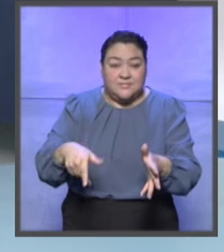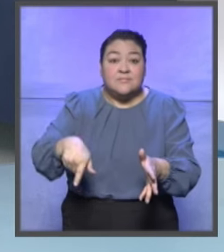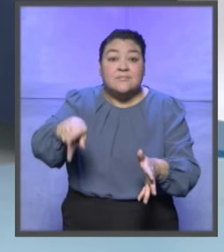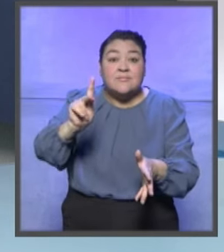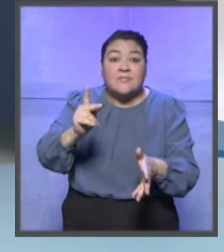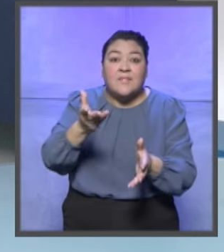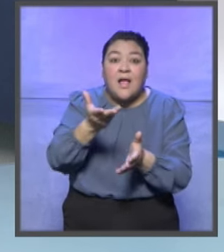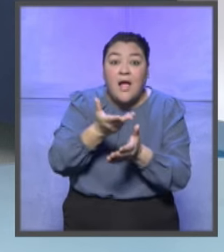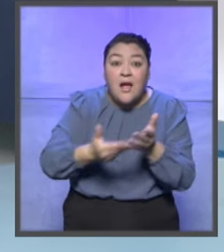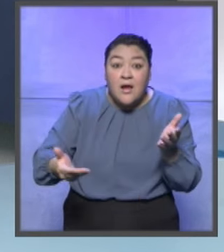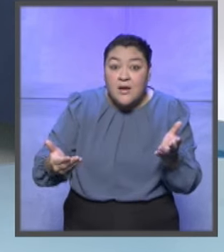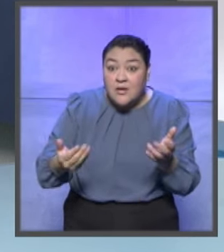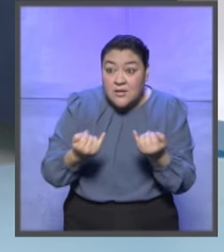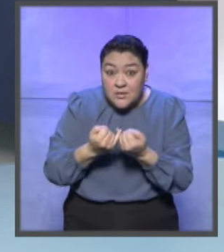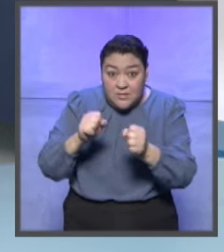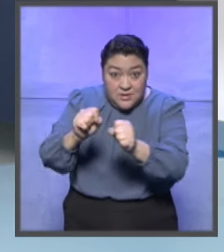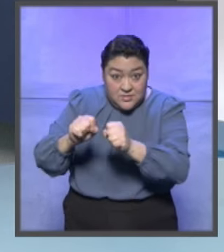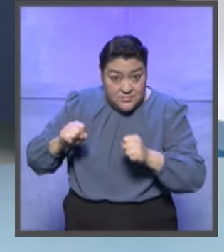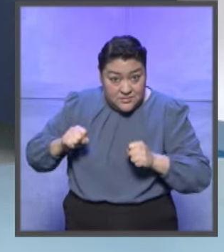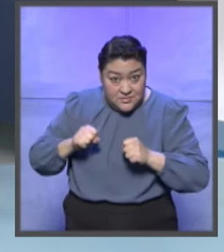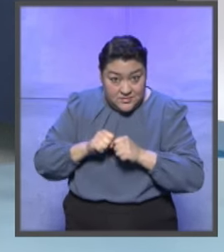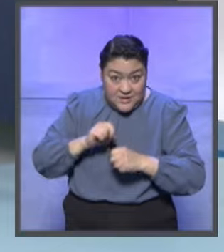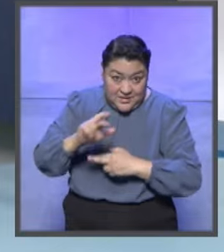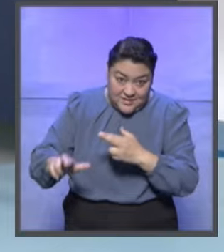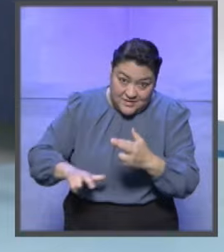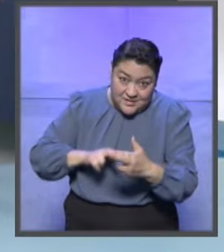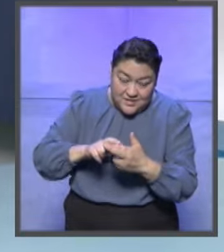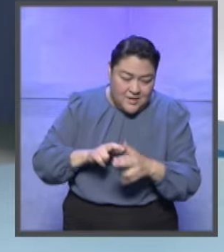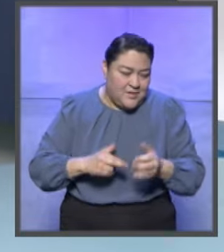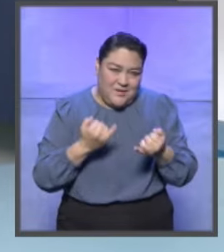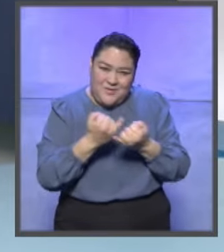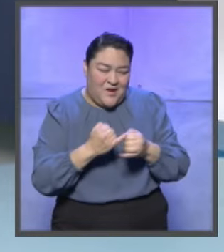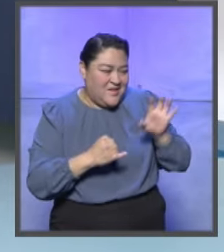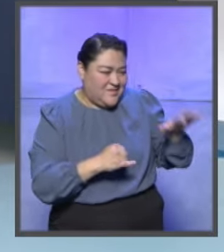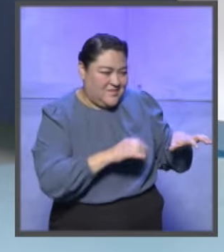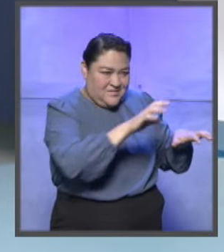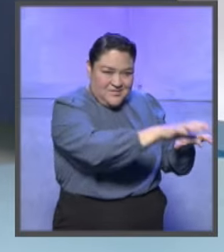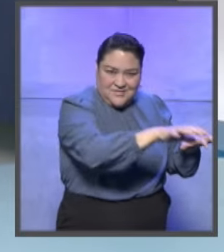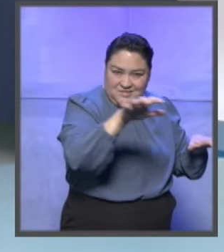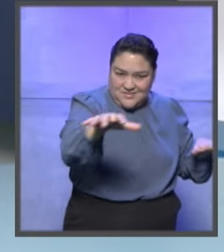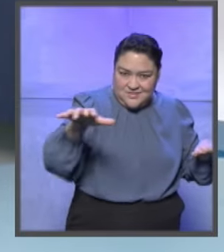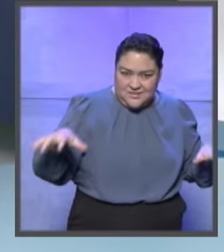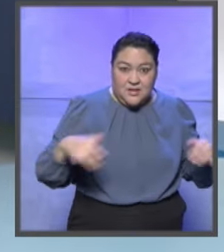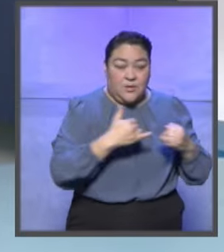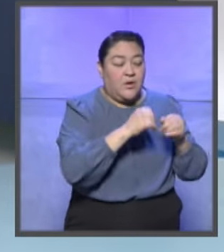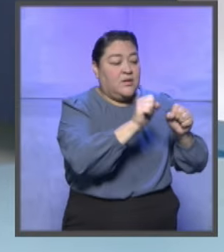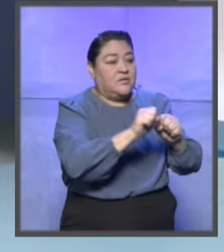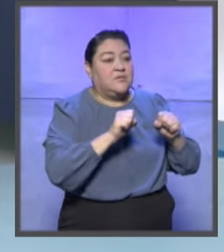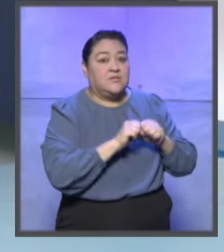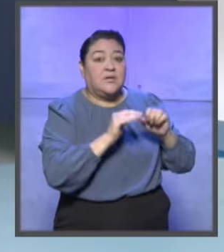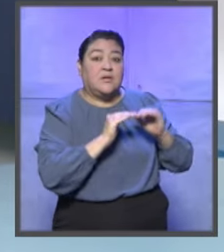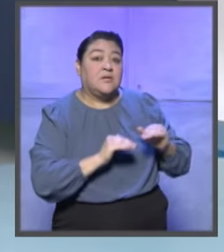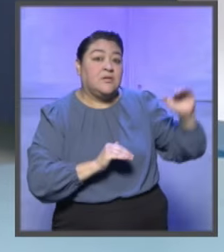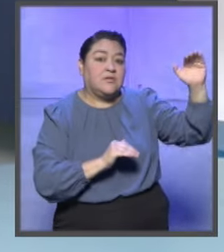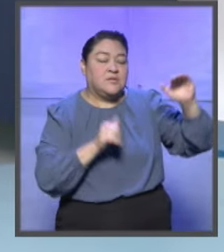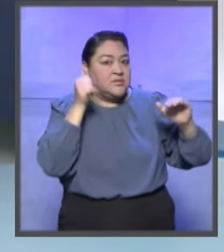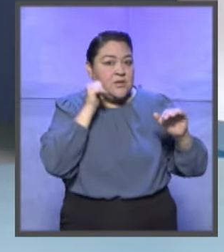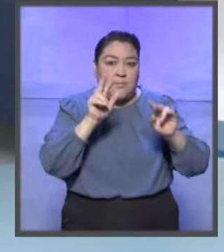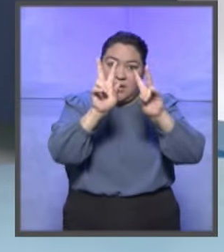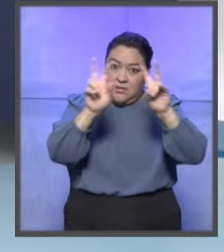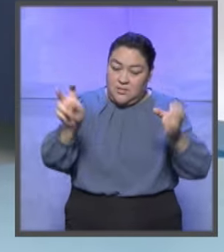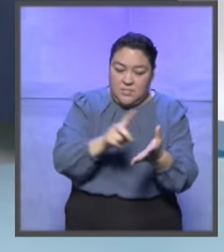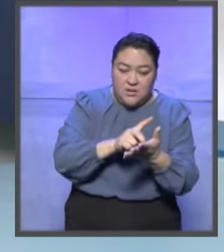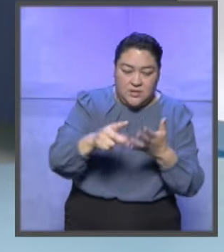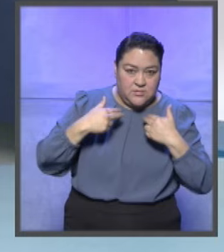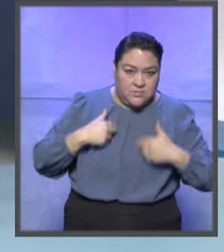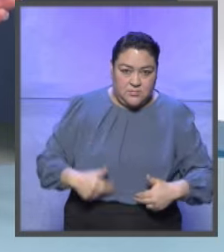hay una vocación bien importante en esta sala y en todas, las del Tribunal Electoral, la propia Sala Superior, los derechos humanos. Oyendo